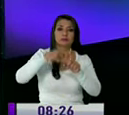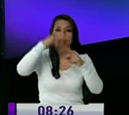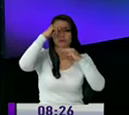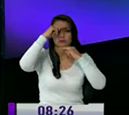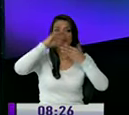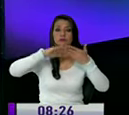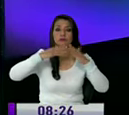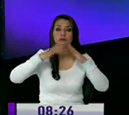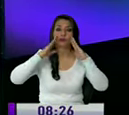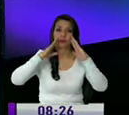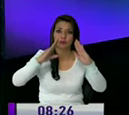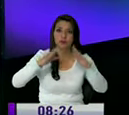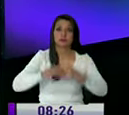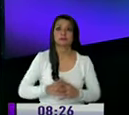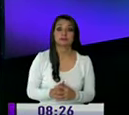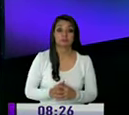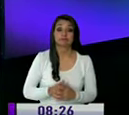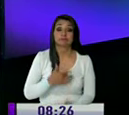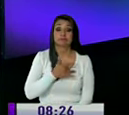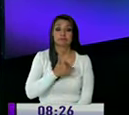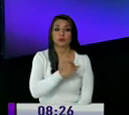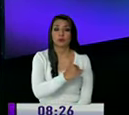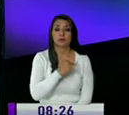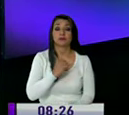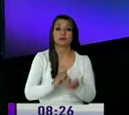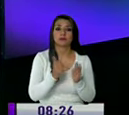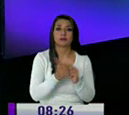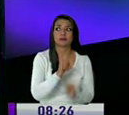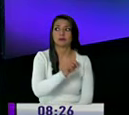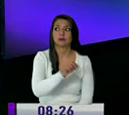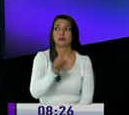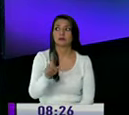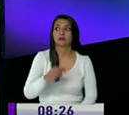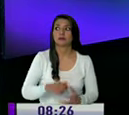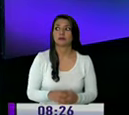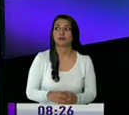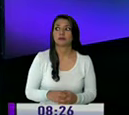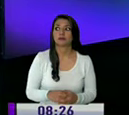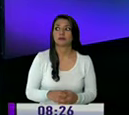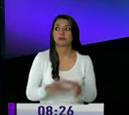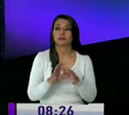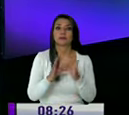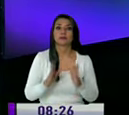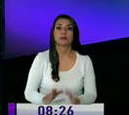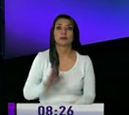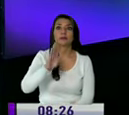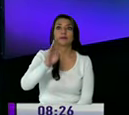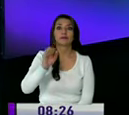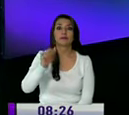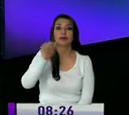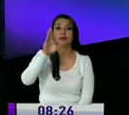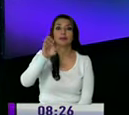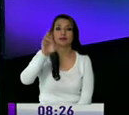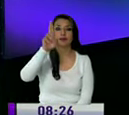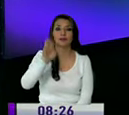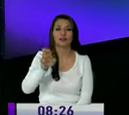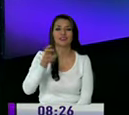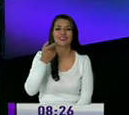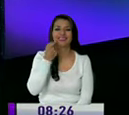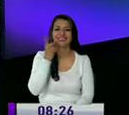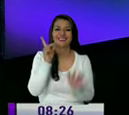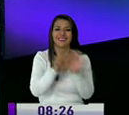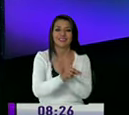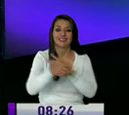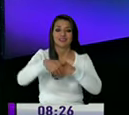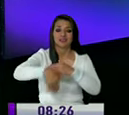noticiero de la comunidad doliente con cada uno de ustedes Sofía 20 y media vamos contigo sector del reaterio los moradores denuncian que en la